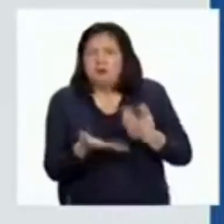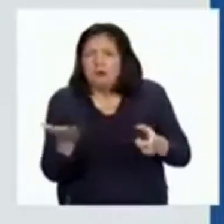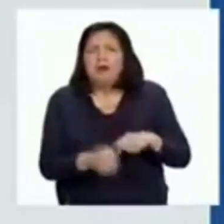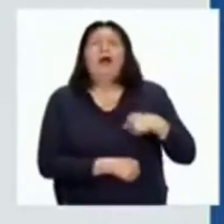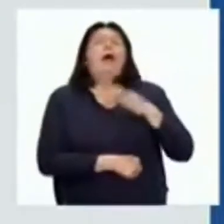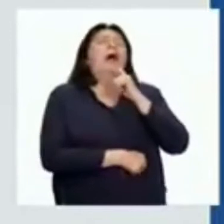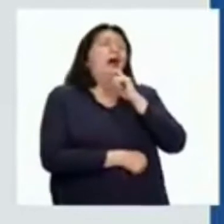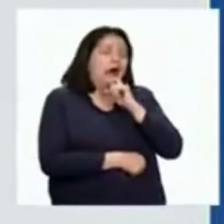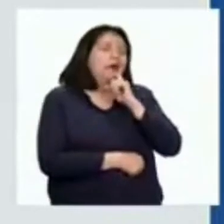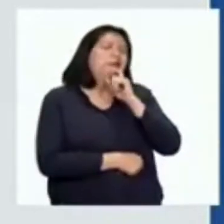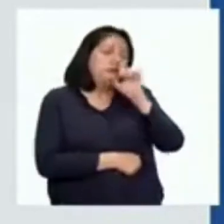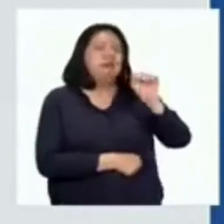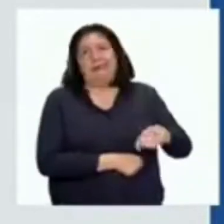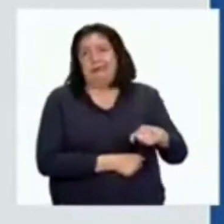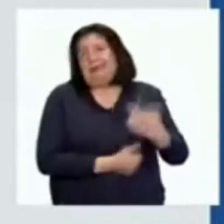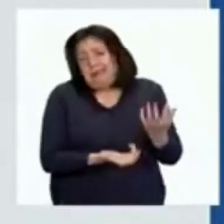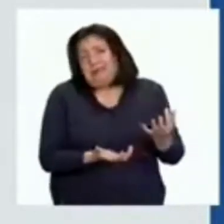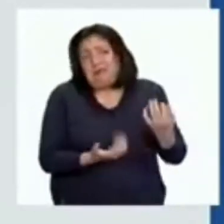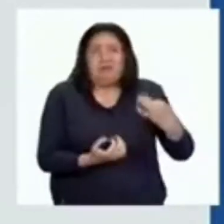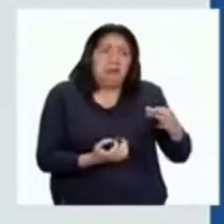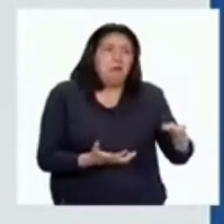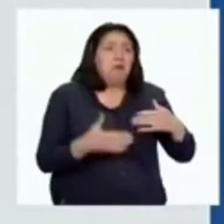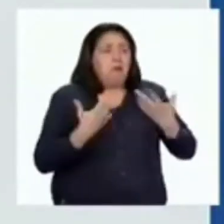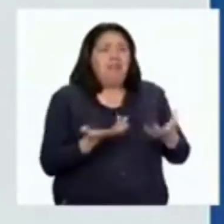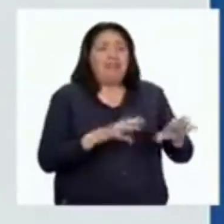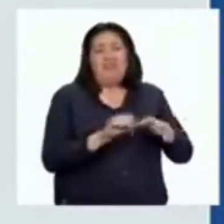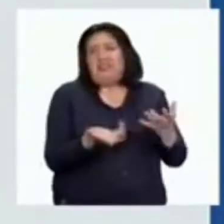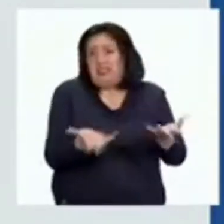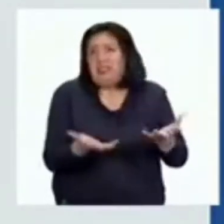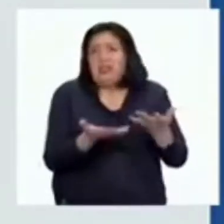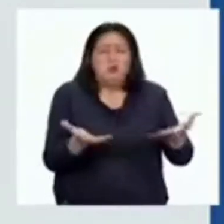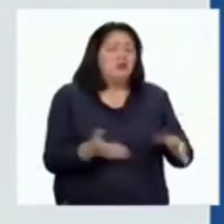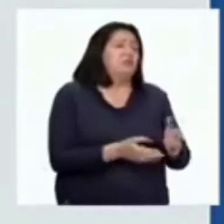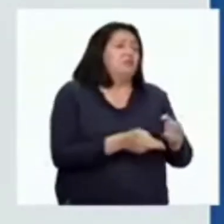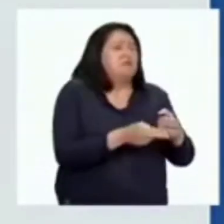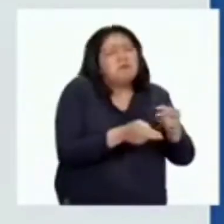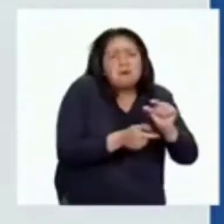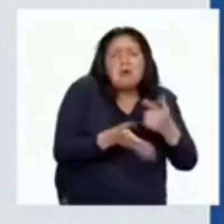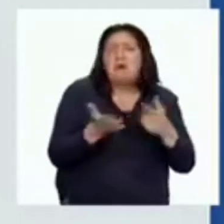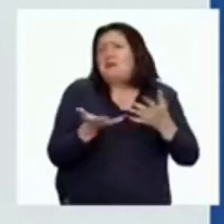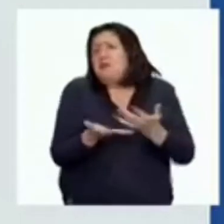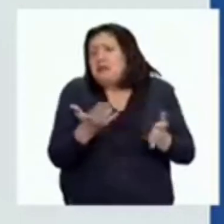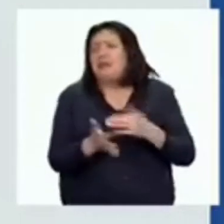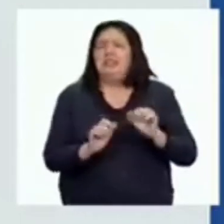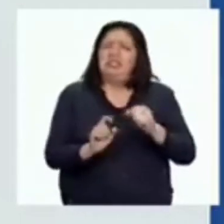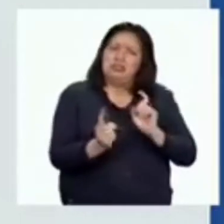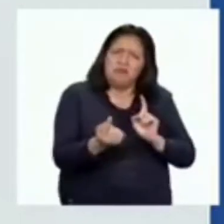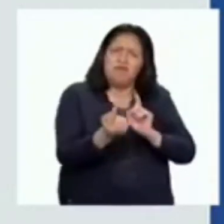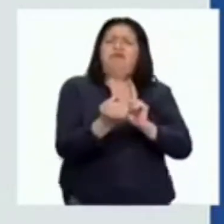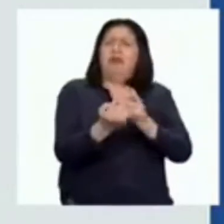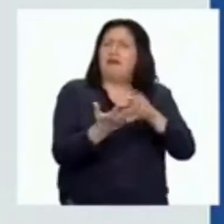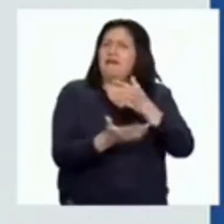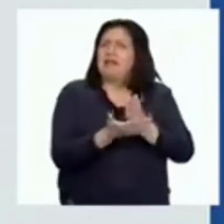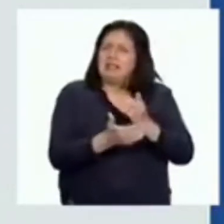Reconocer que siempre se puede hacer algo por más pequeño que sea. Enfrentarnos a un problema muchas veces solo es posible si damos pequeños